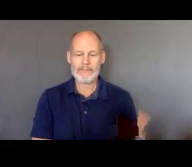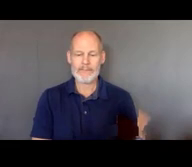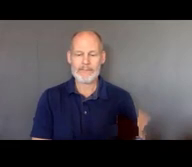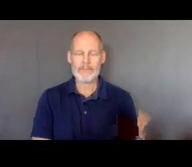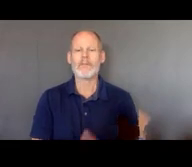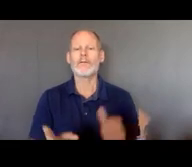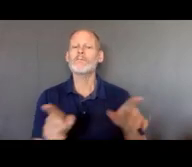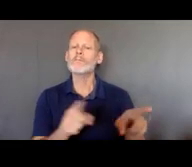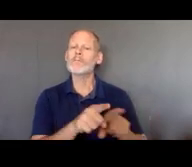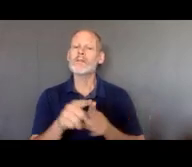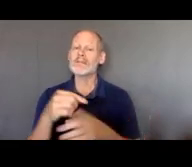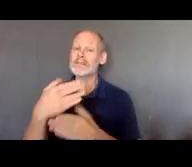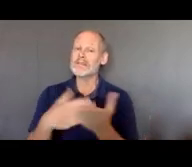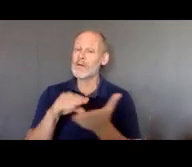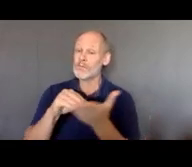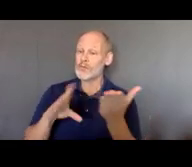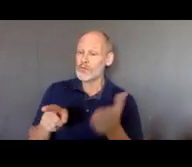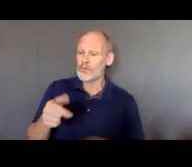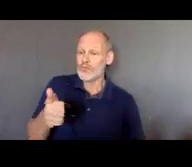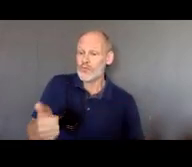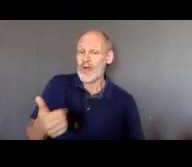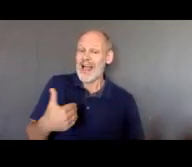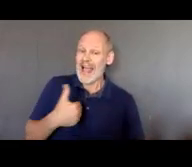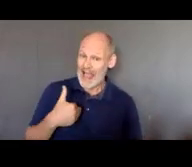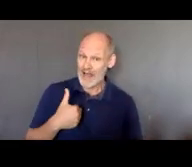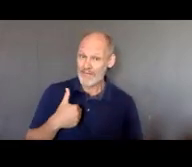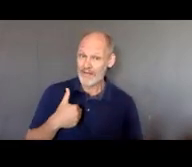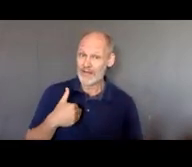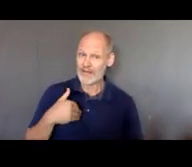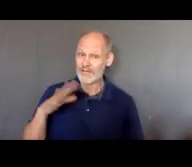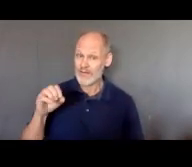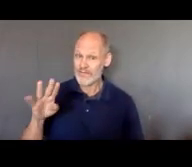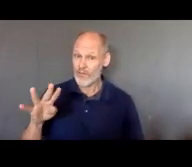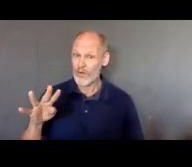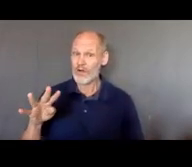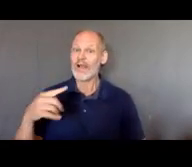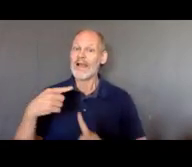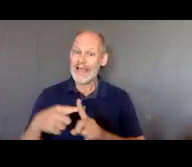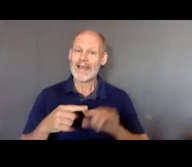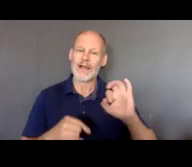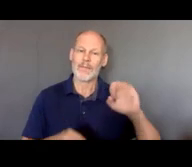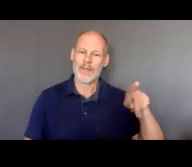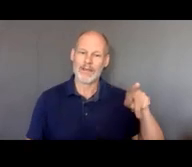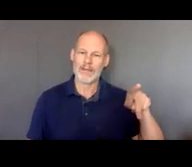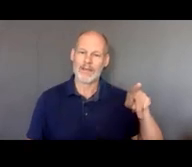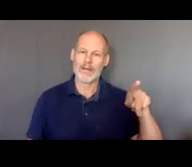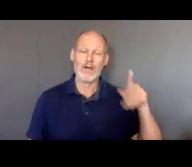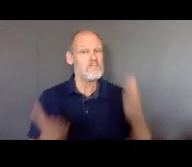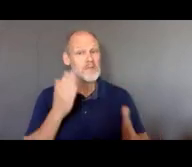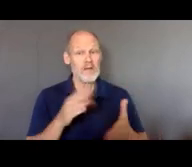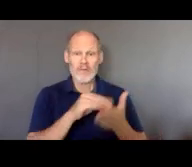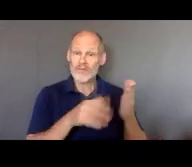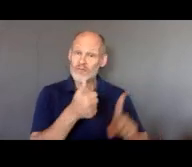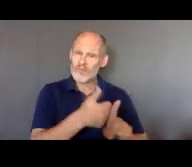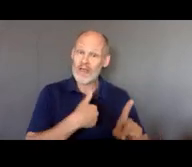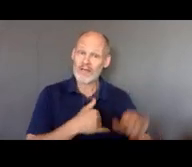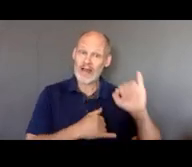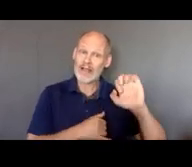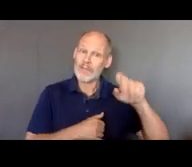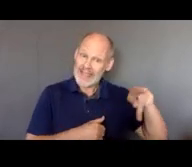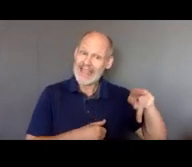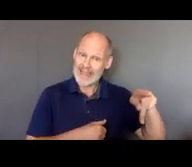IEP también tienen planes 504. Por ejemplo, un estudiante tiene un IEP que pone todo ahí